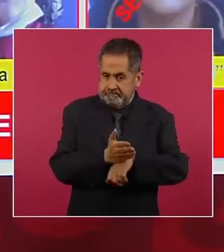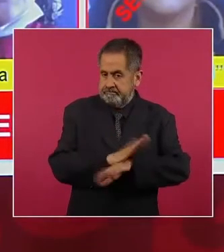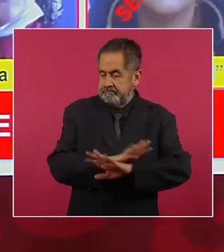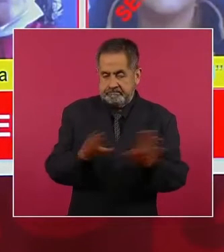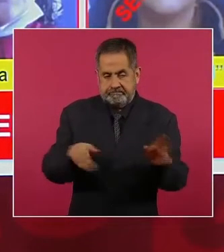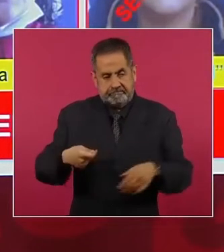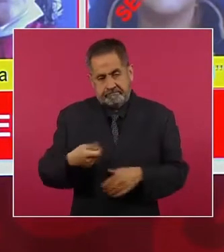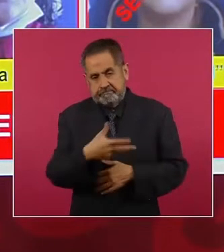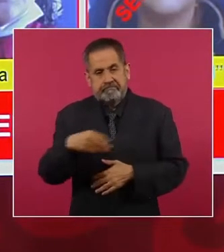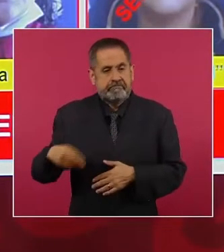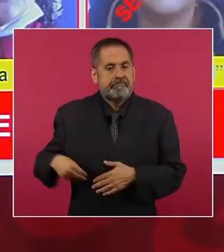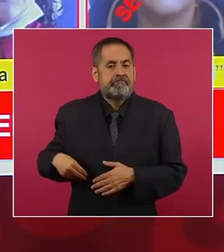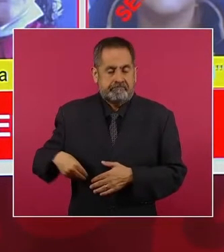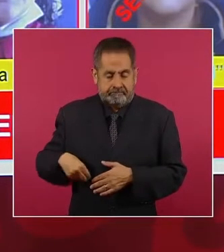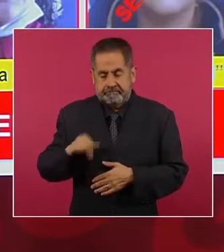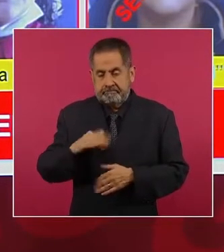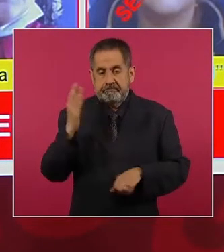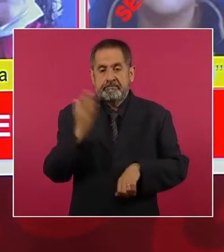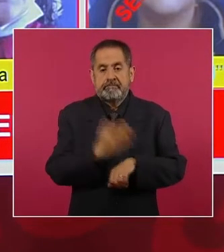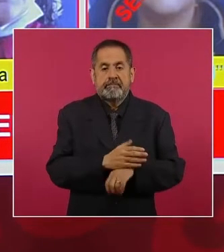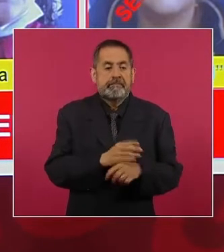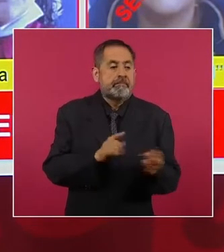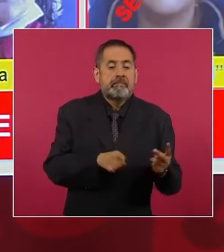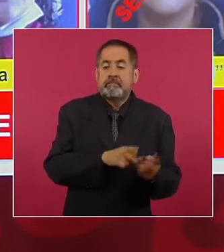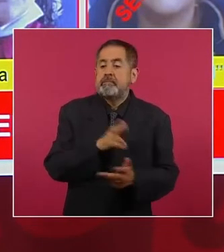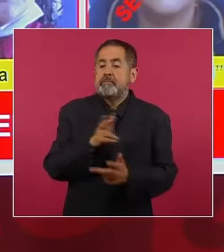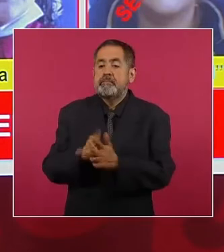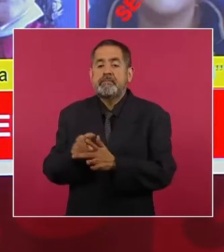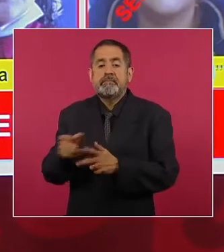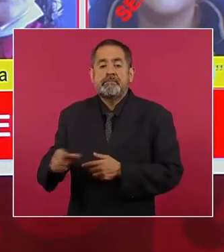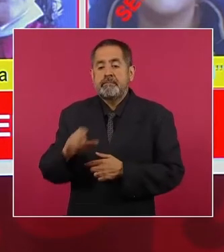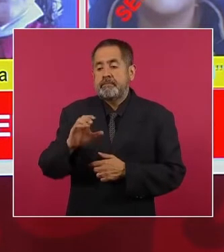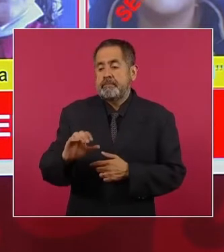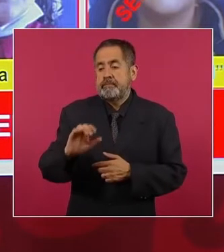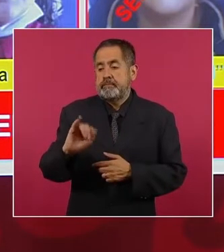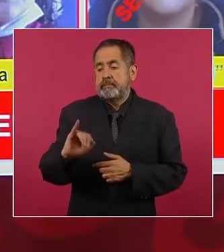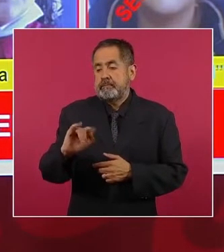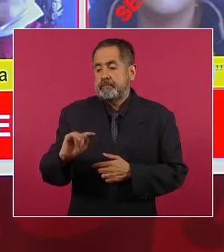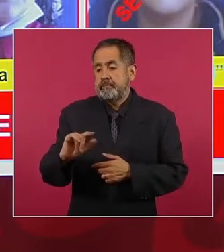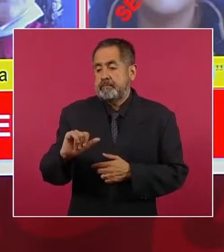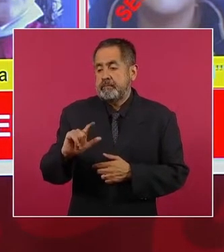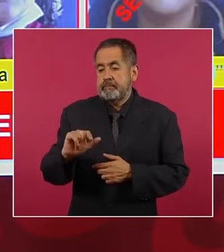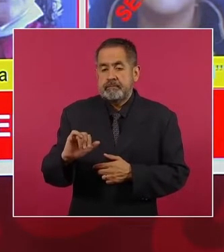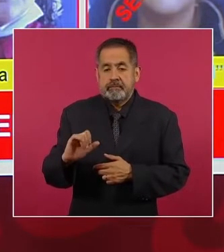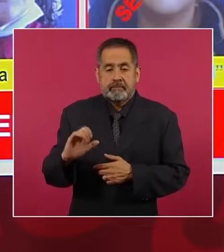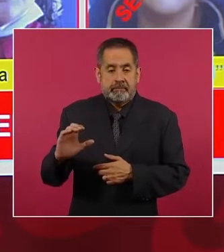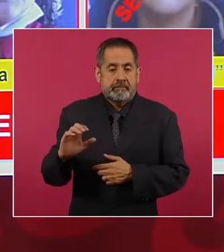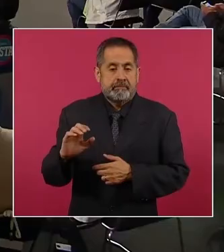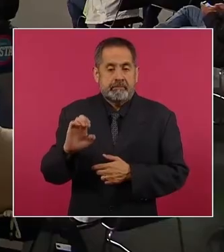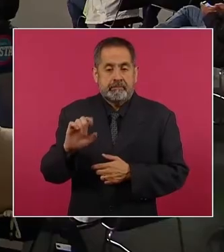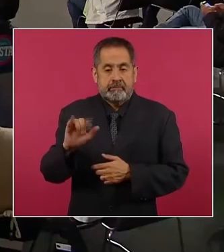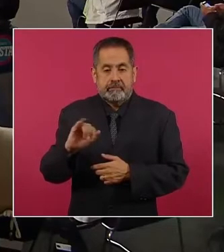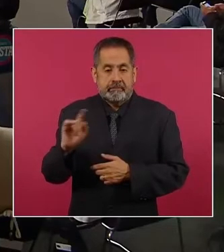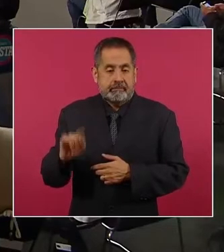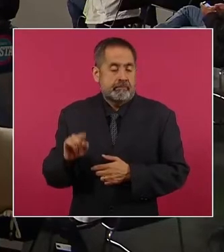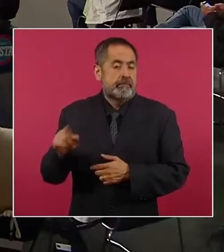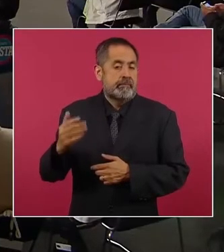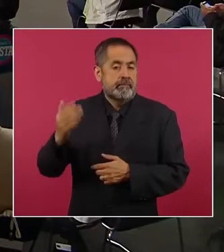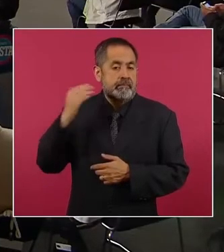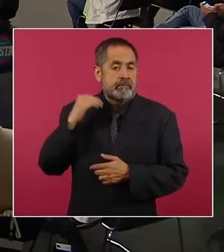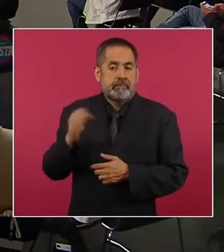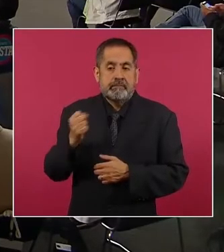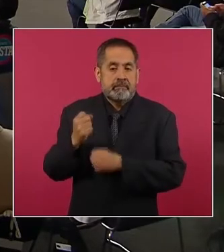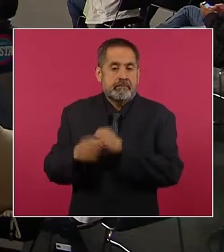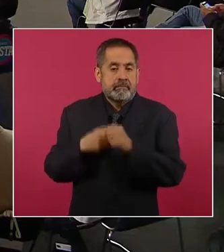del homicidio de Citlaly Elizabeth, que fueron hechos acontecidos en septiembre del